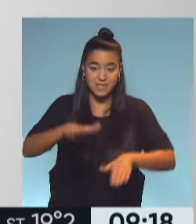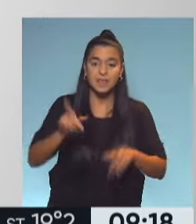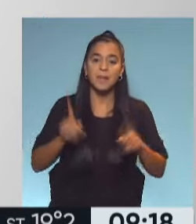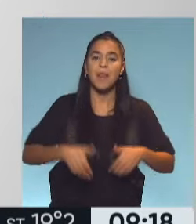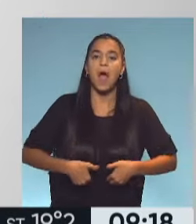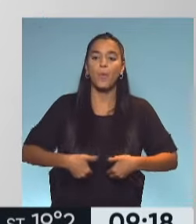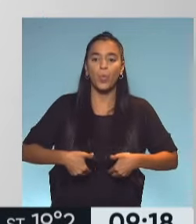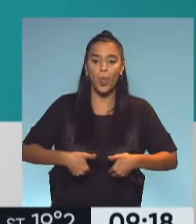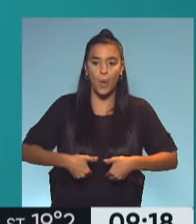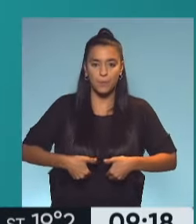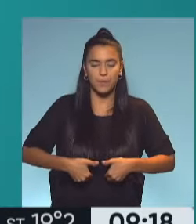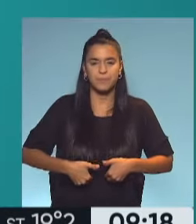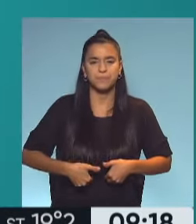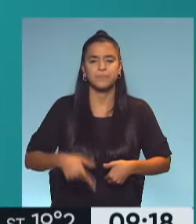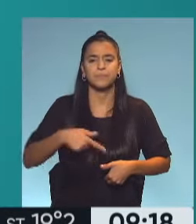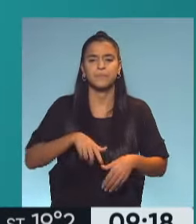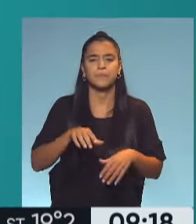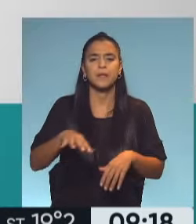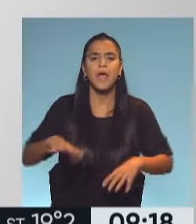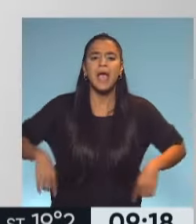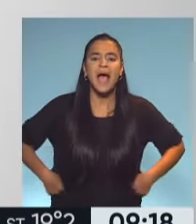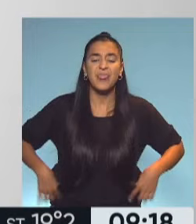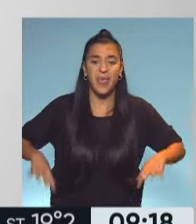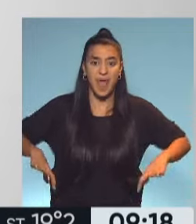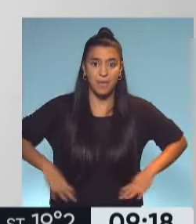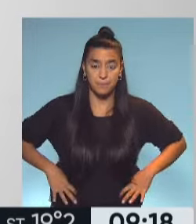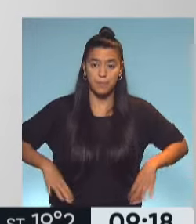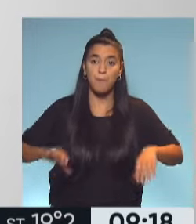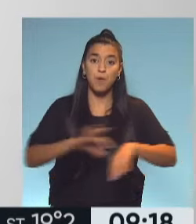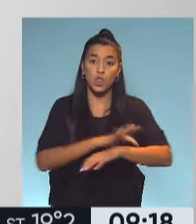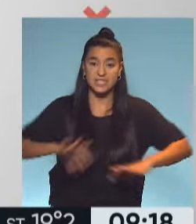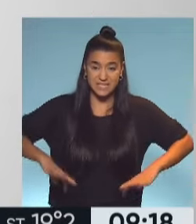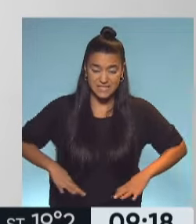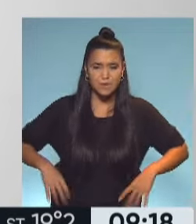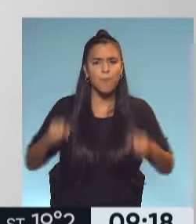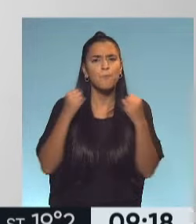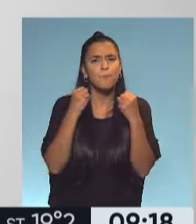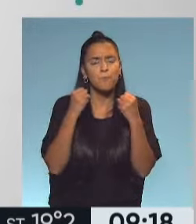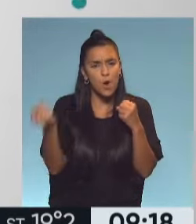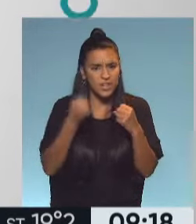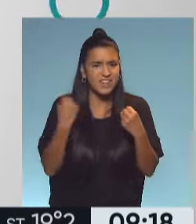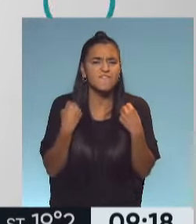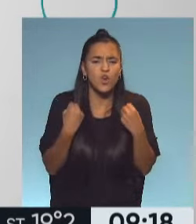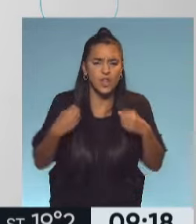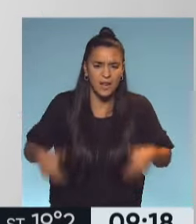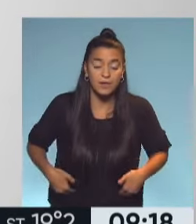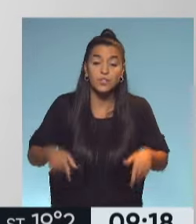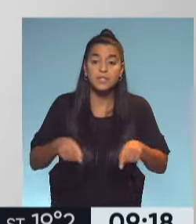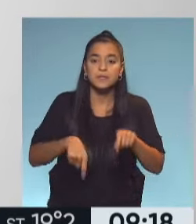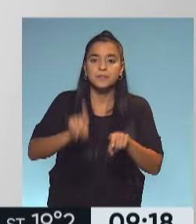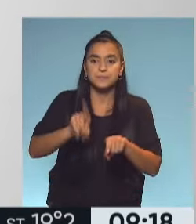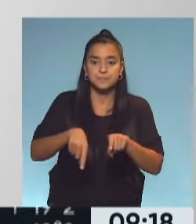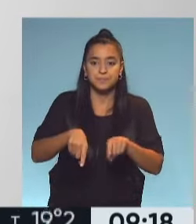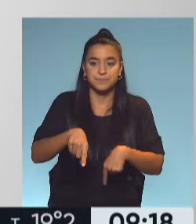de abdomen. La abuela tiene una prótesis de cadera y es muy importante que fortalezca piernas. Entonces, ahí lo que está haciendo es una